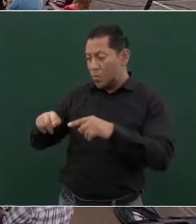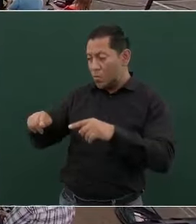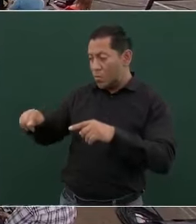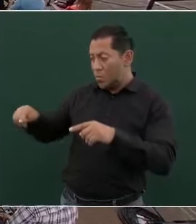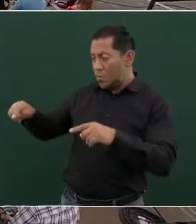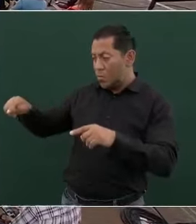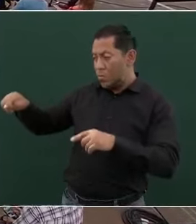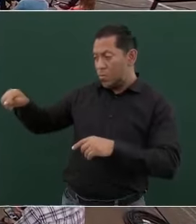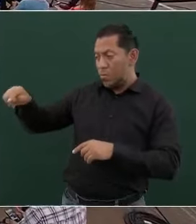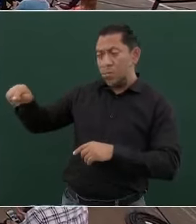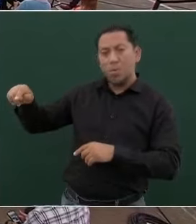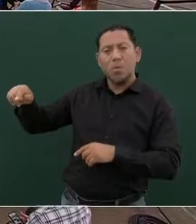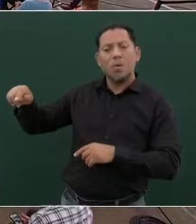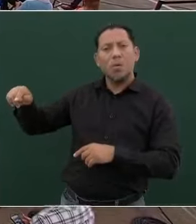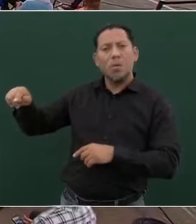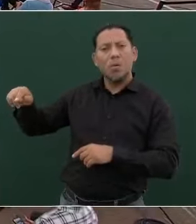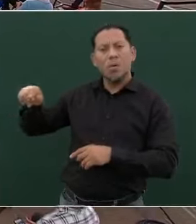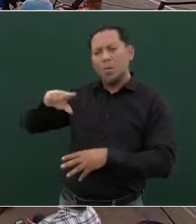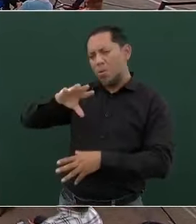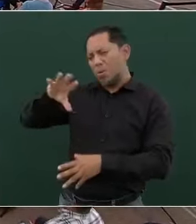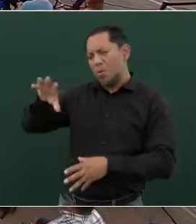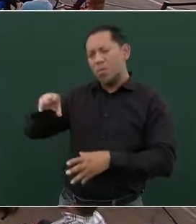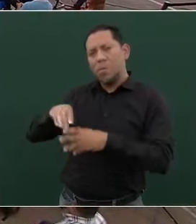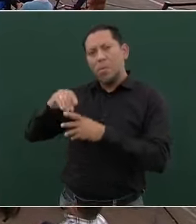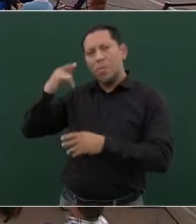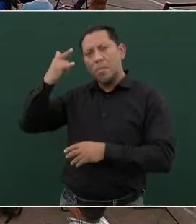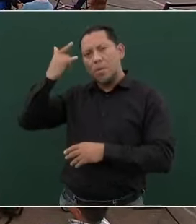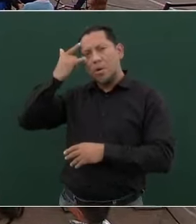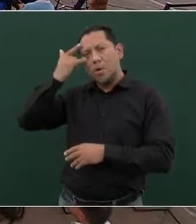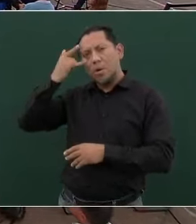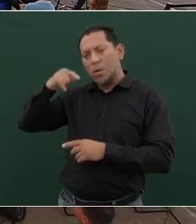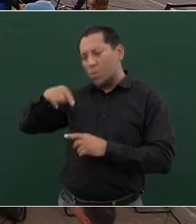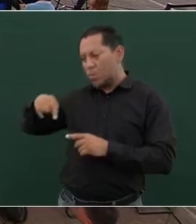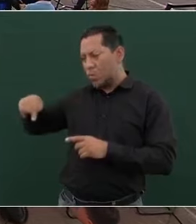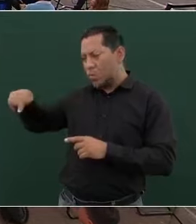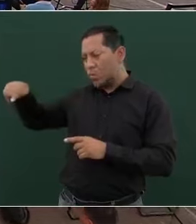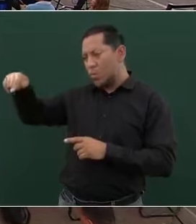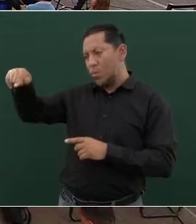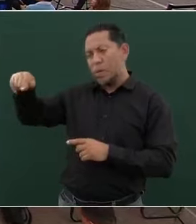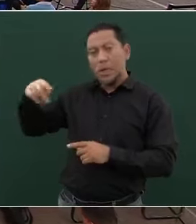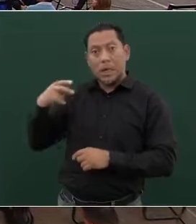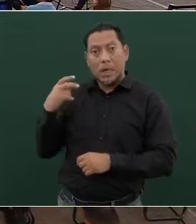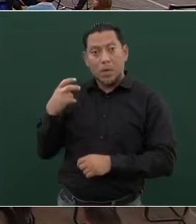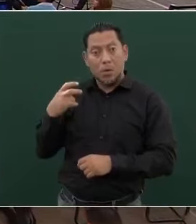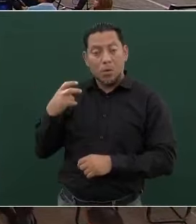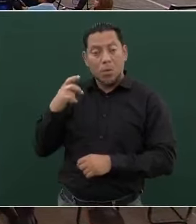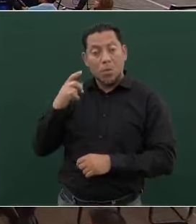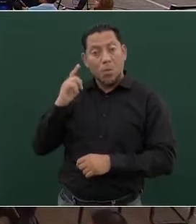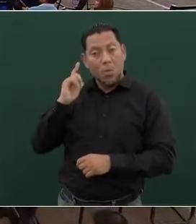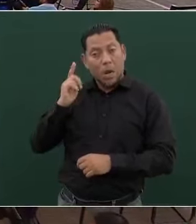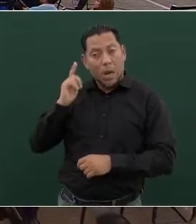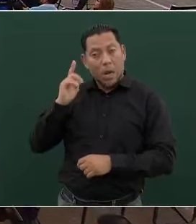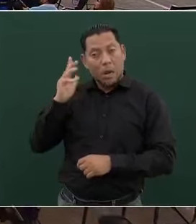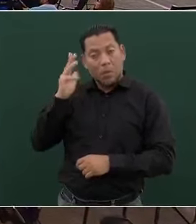a toda la península de Yucatán, eso sería un proyecto